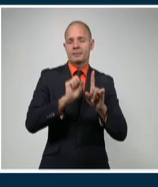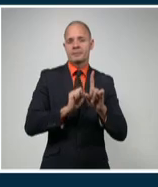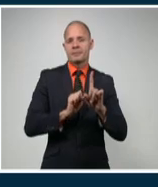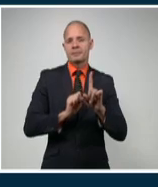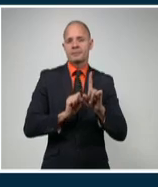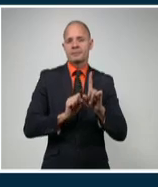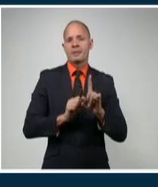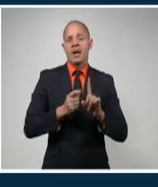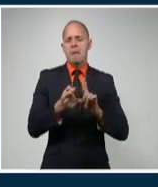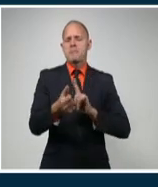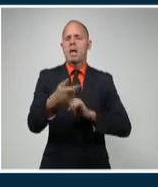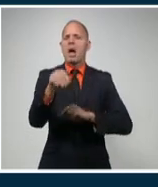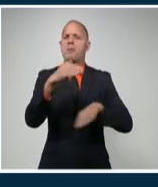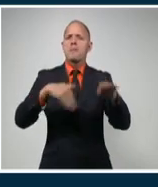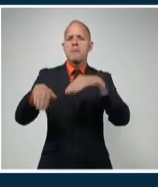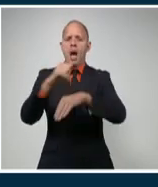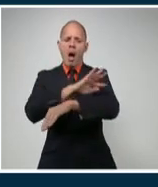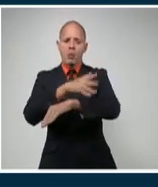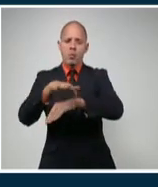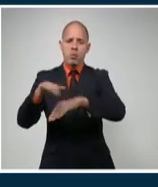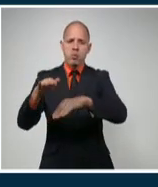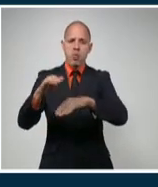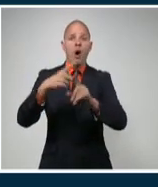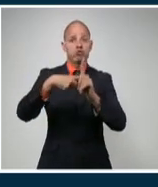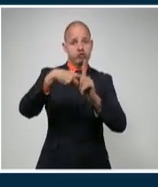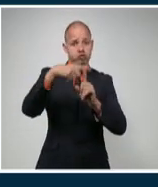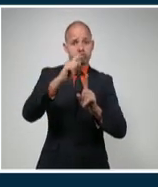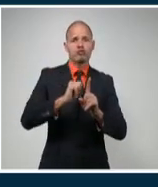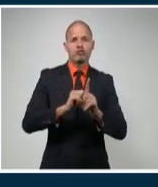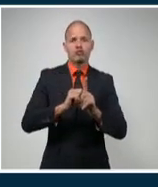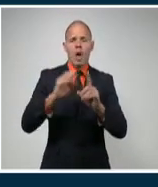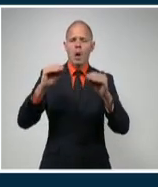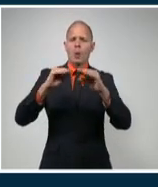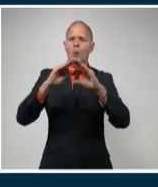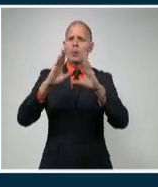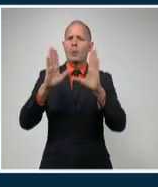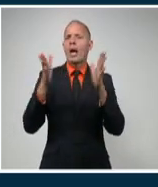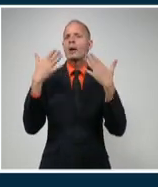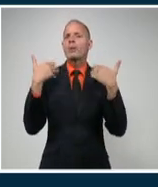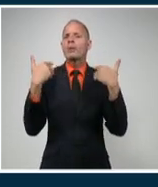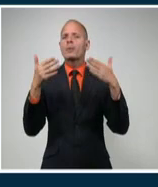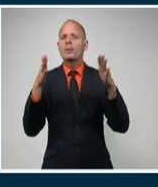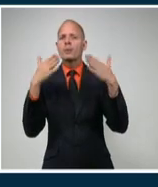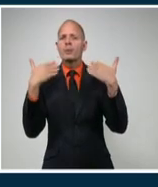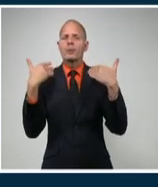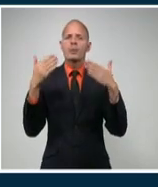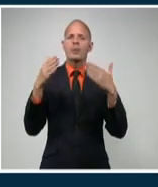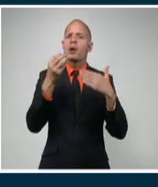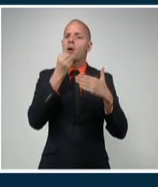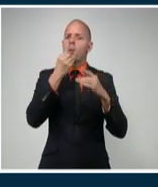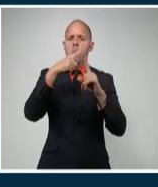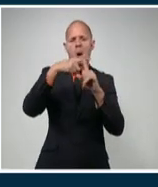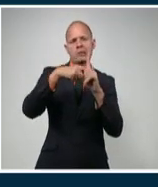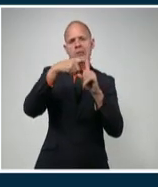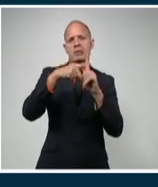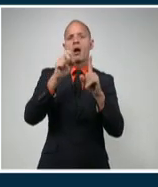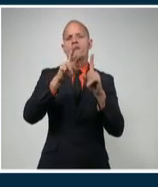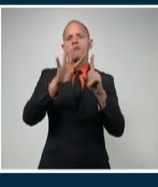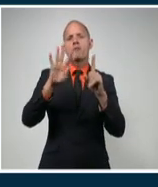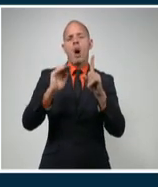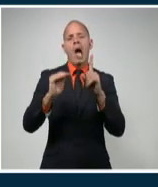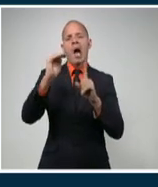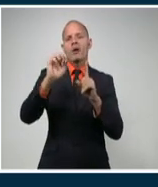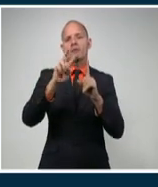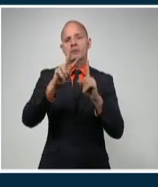localidades costeras. Y el día será algo fresco con temperaturas máximas en la tarde de 24 y hasta 29 grados celsius que